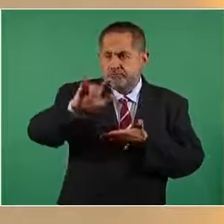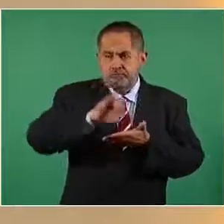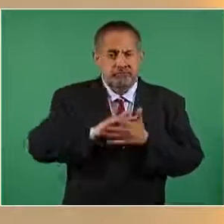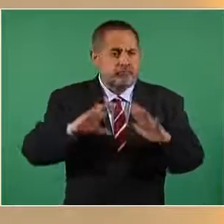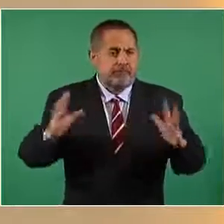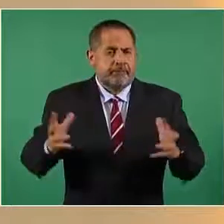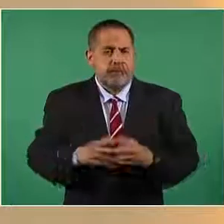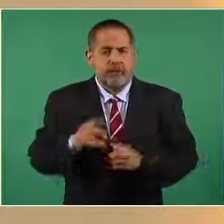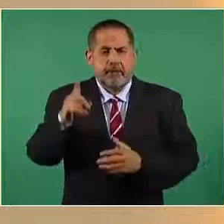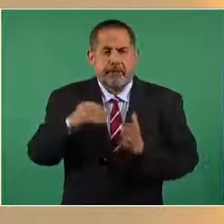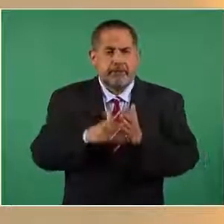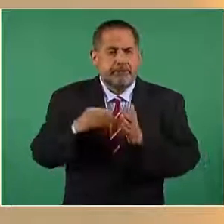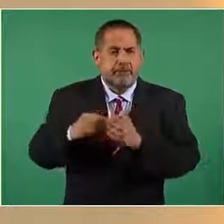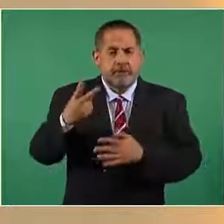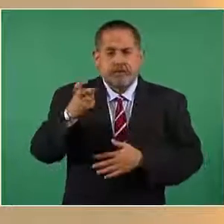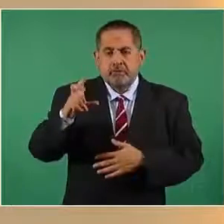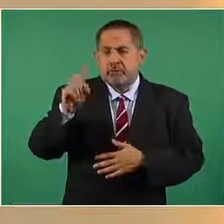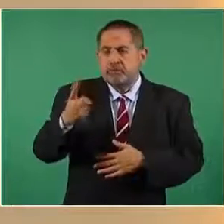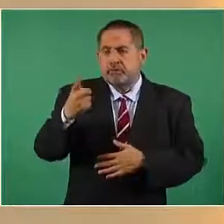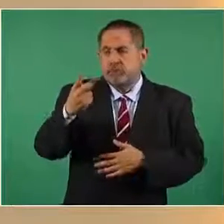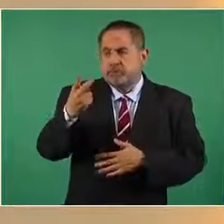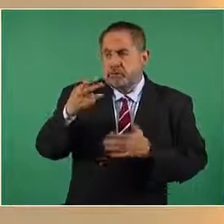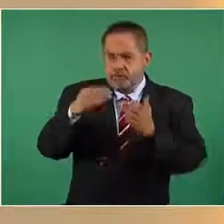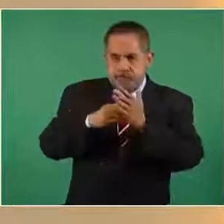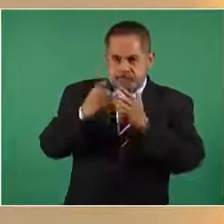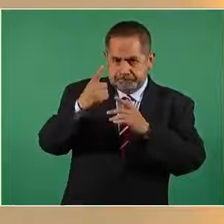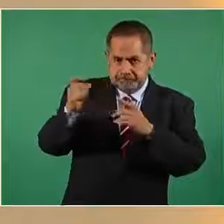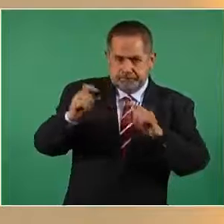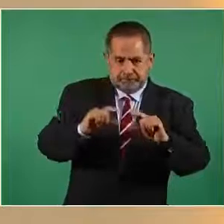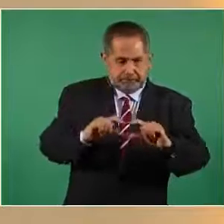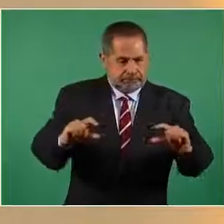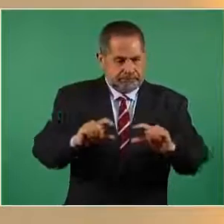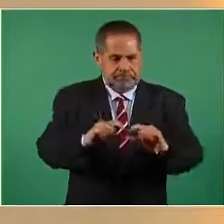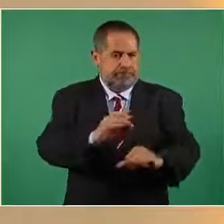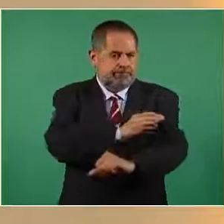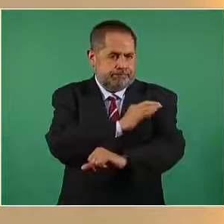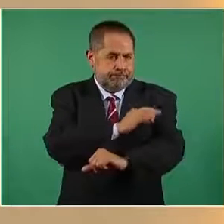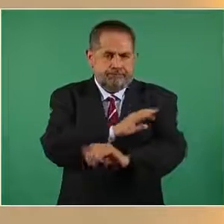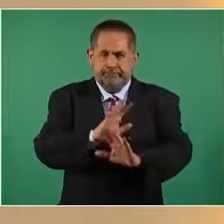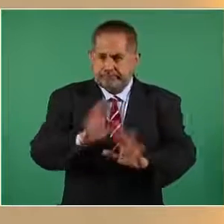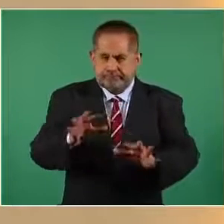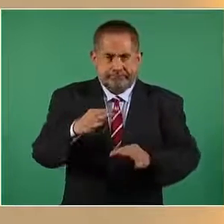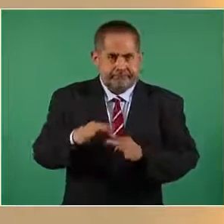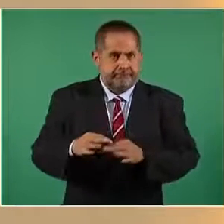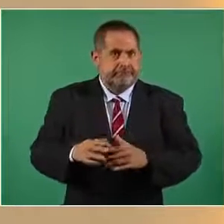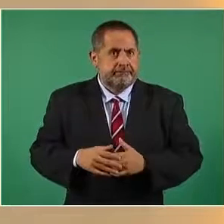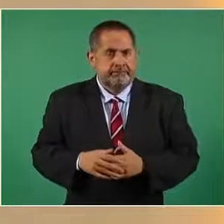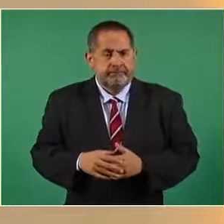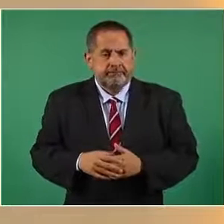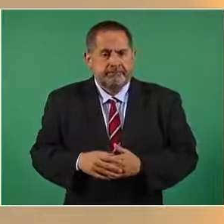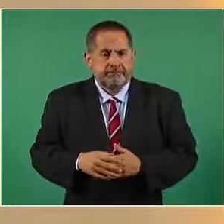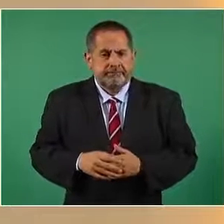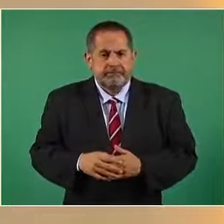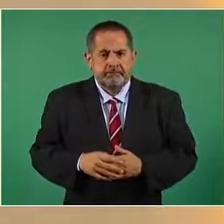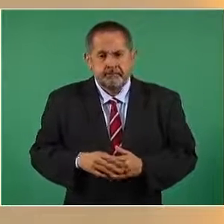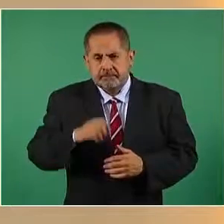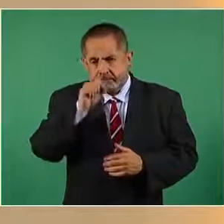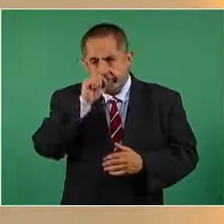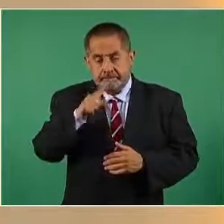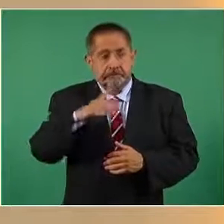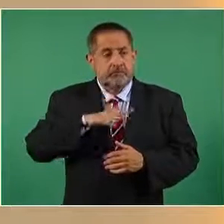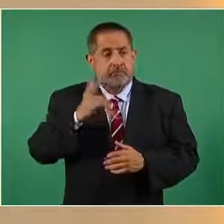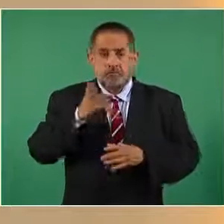un millón 232 mil 100 vacunas. Se organizaron dos